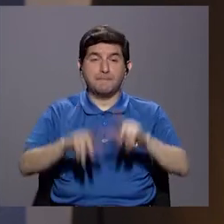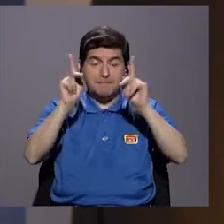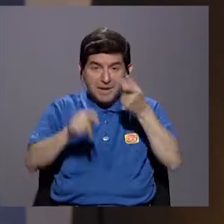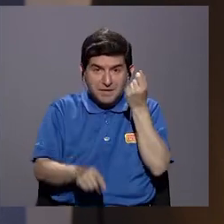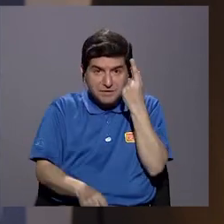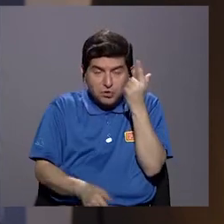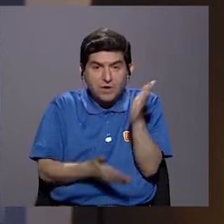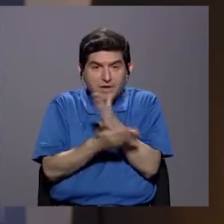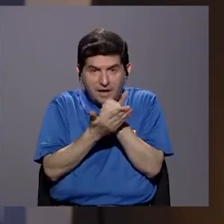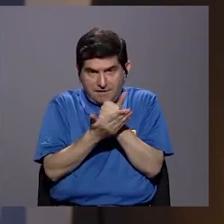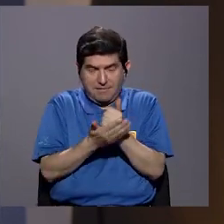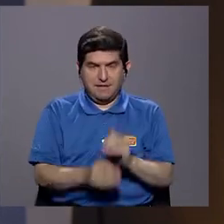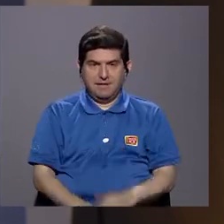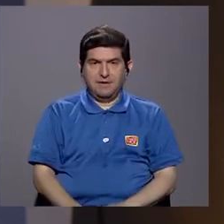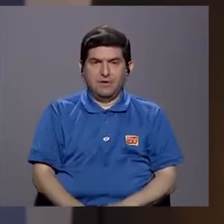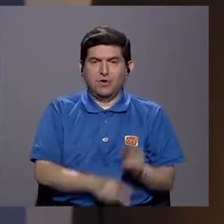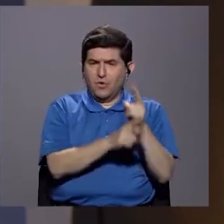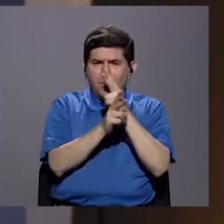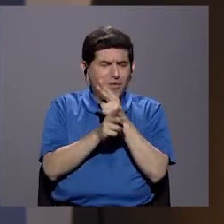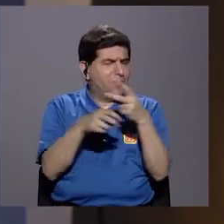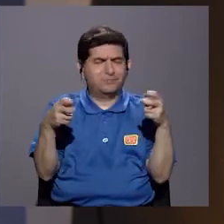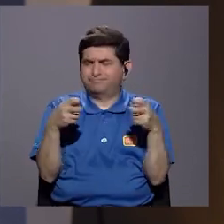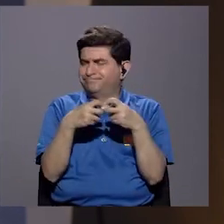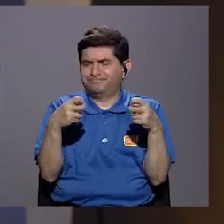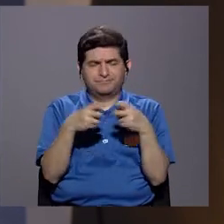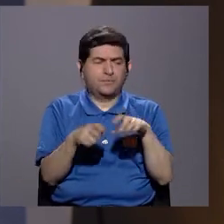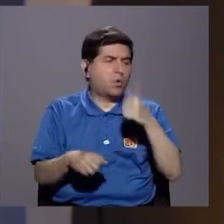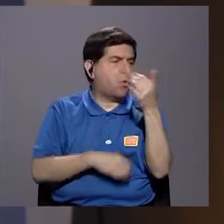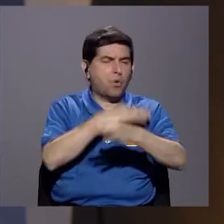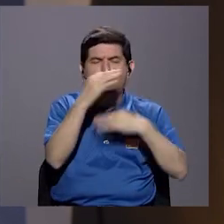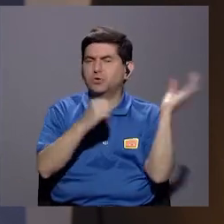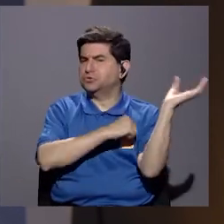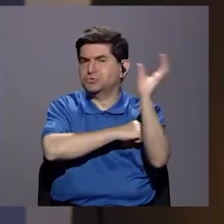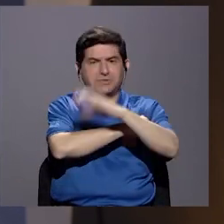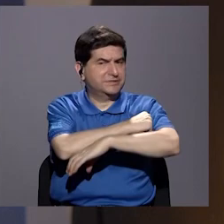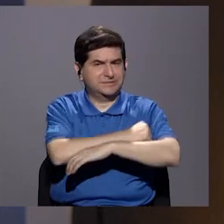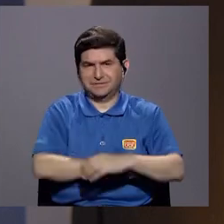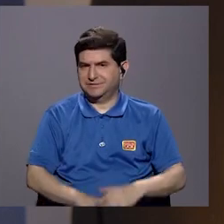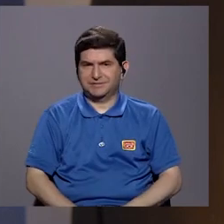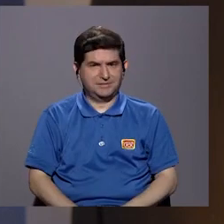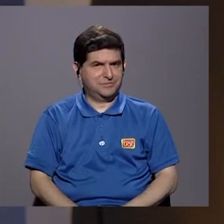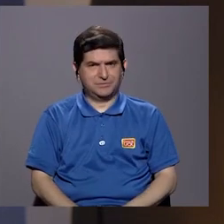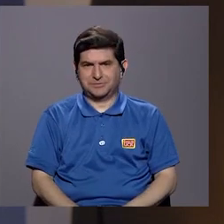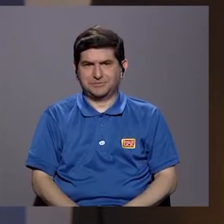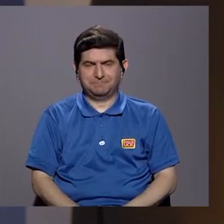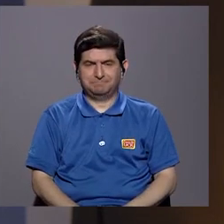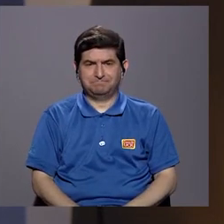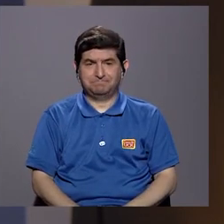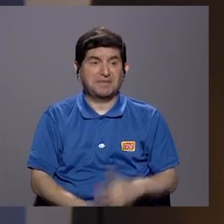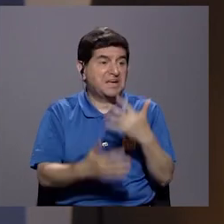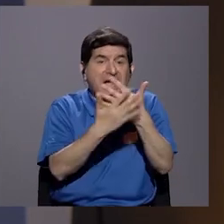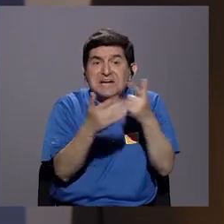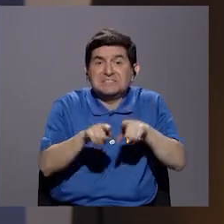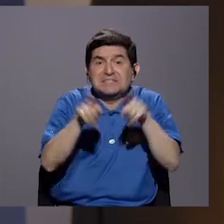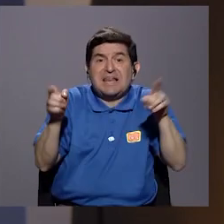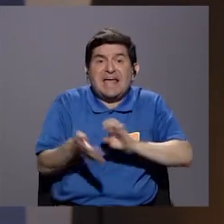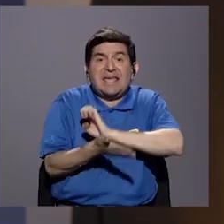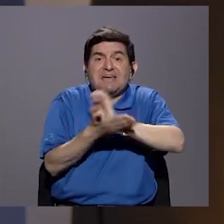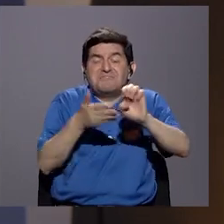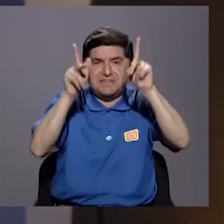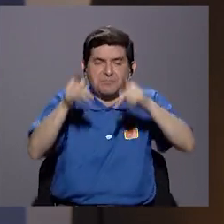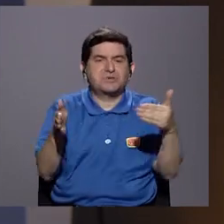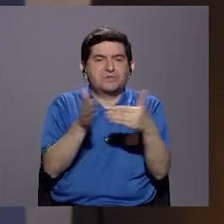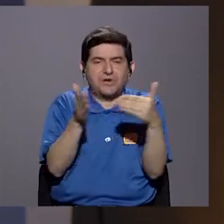Y la gente tiene que entender algo. Ni el monitoreo electrónico, ni cualquier otro tipo de sanción, ni siquiera la cárcel